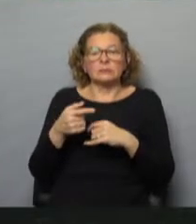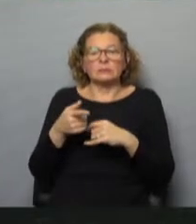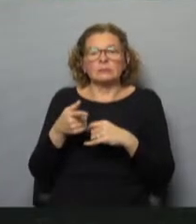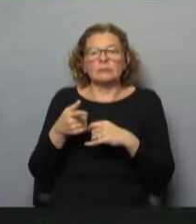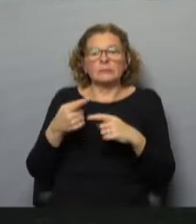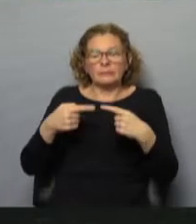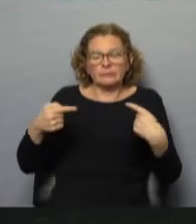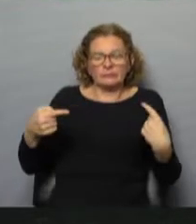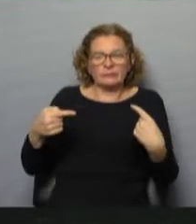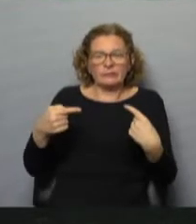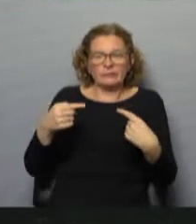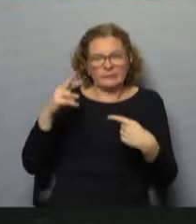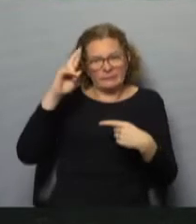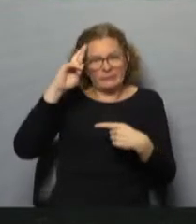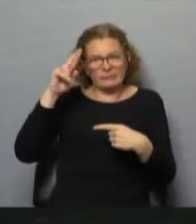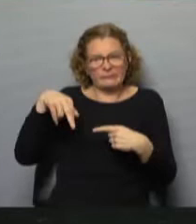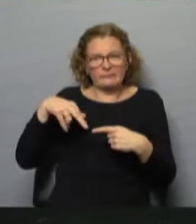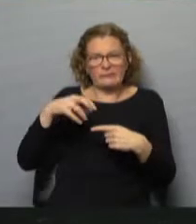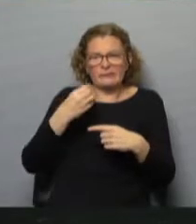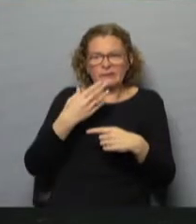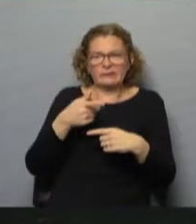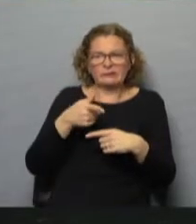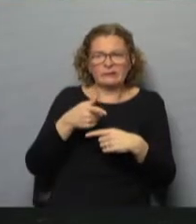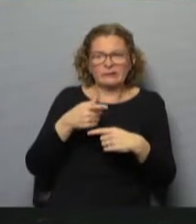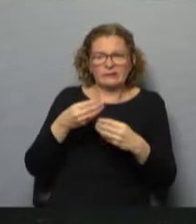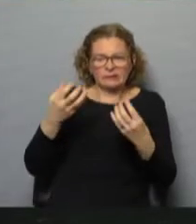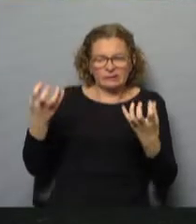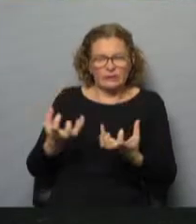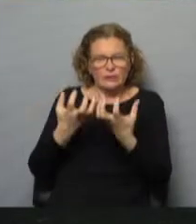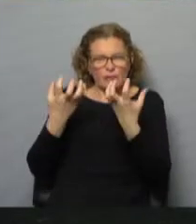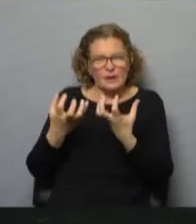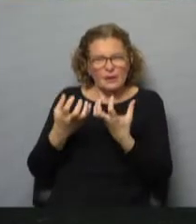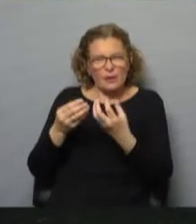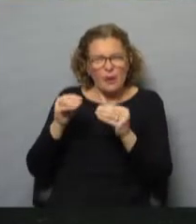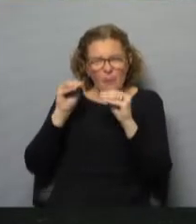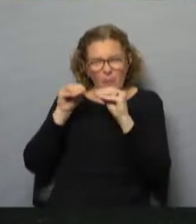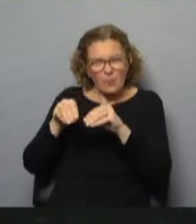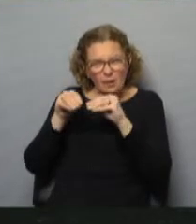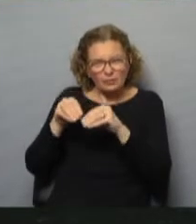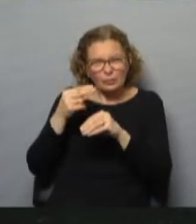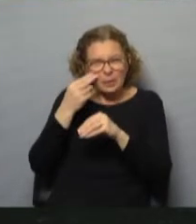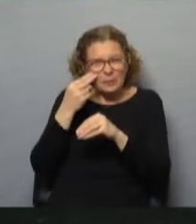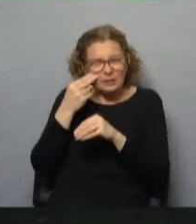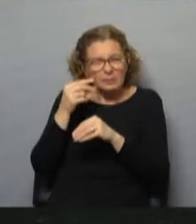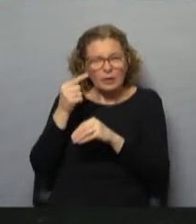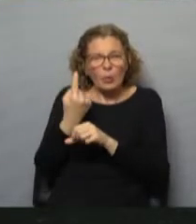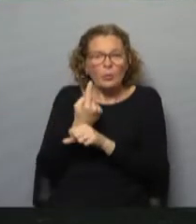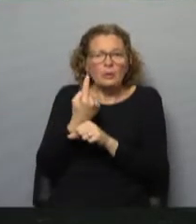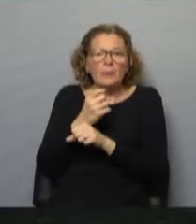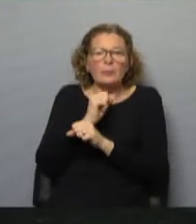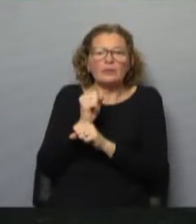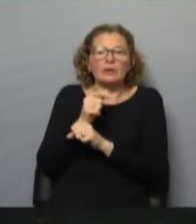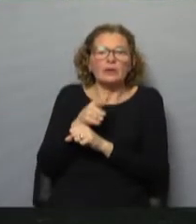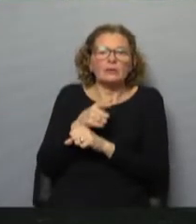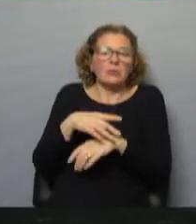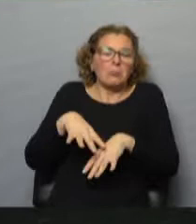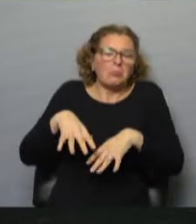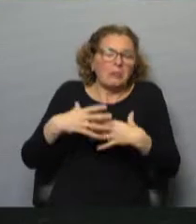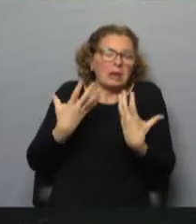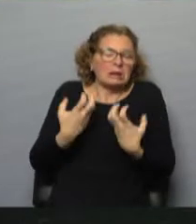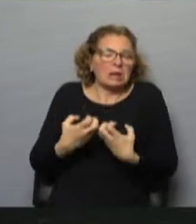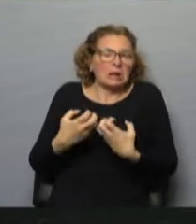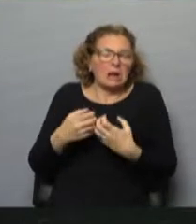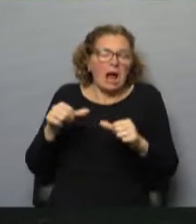Hay varias razones por las que se vandalizan o por las que se dañan los contenedores en nuestra ciudad. Uno puede ser estos actos voluntarios